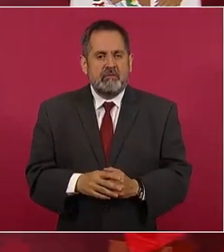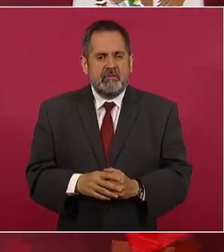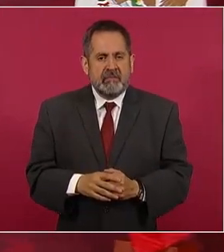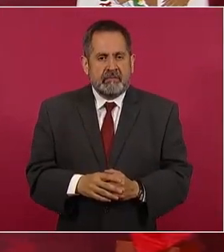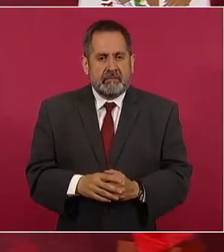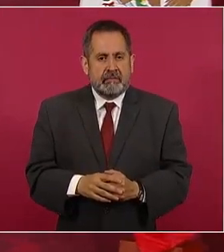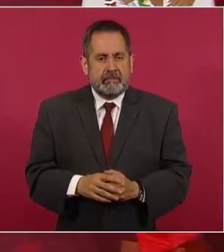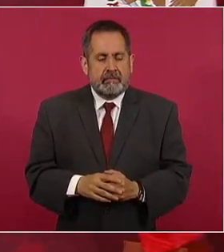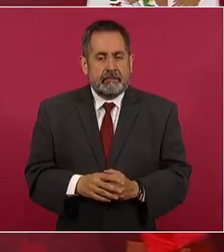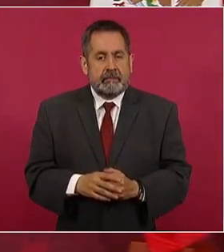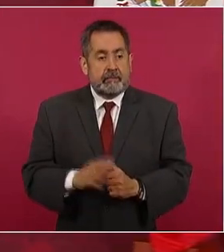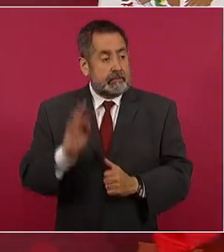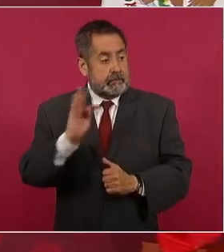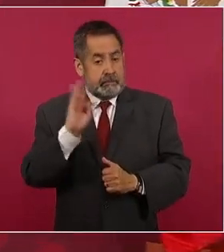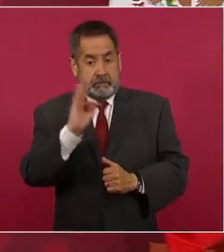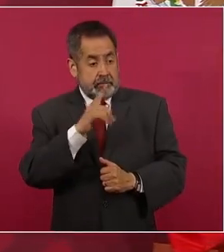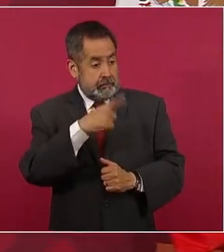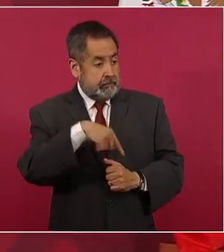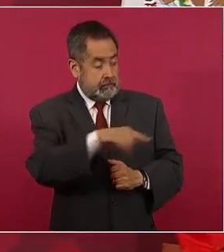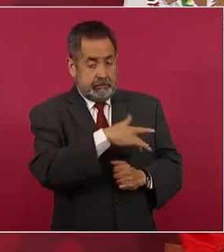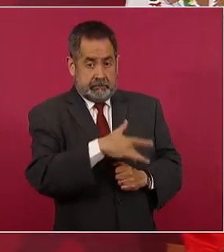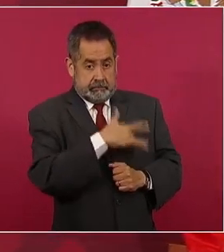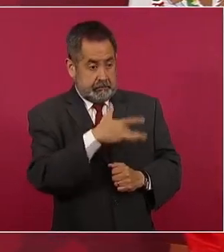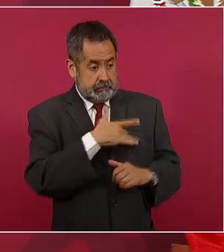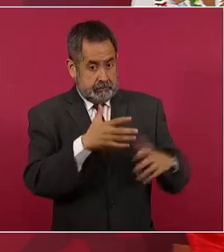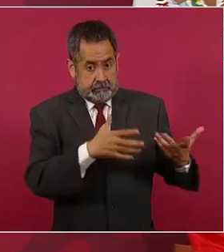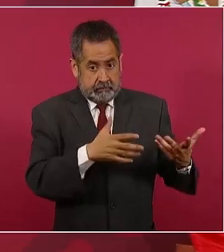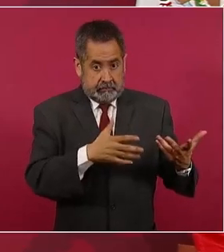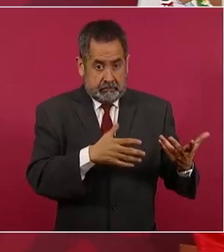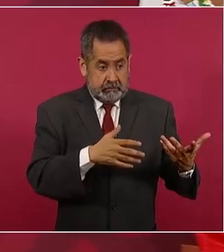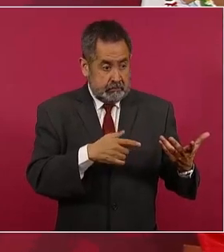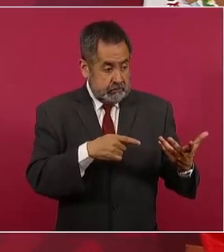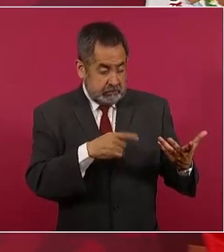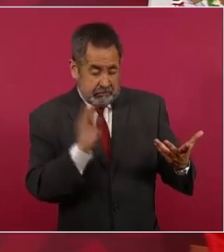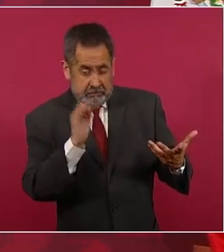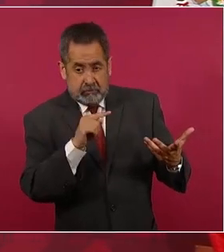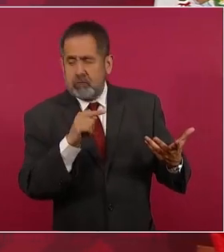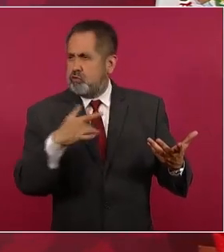si ellos sienten que actuaron bien